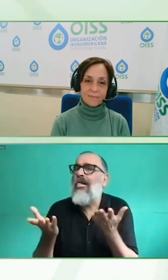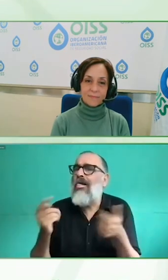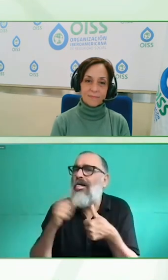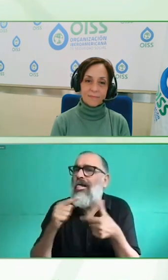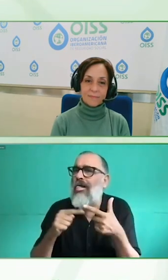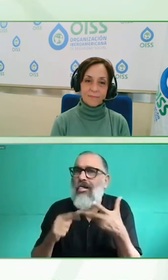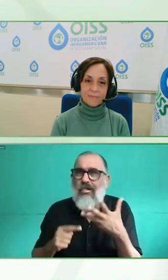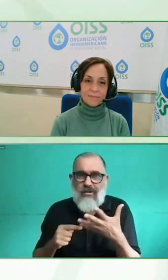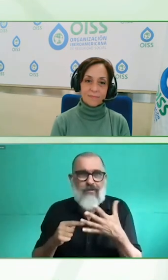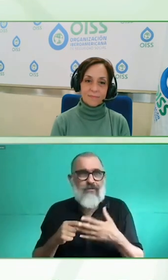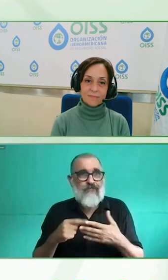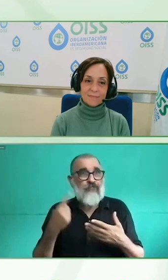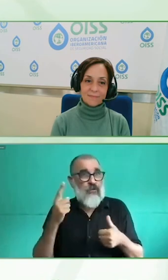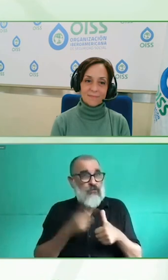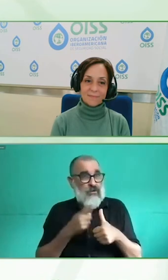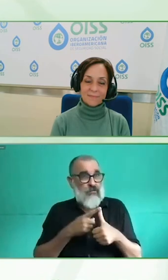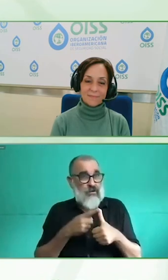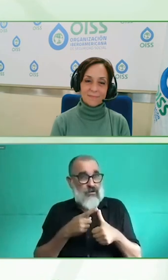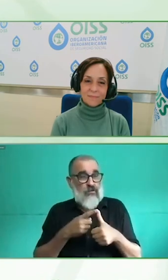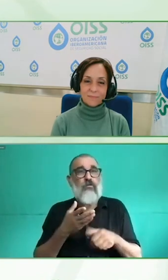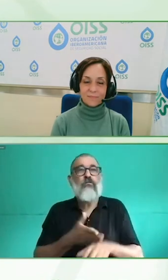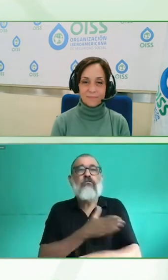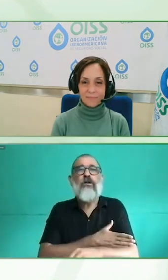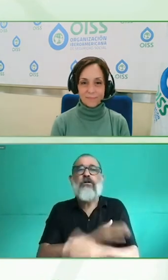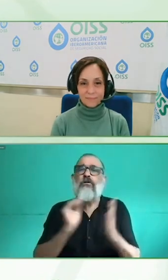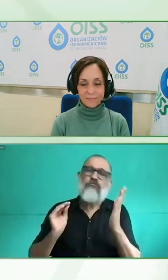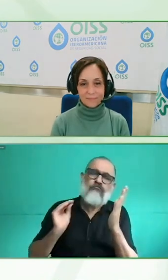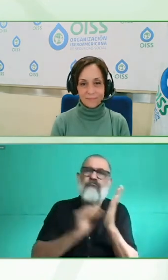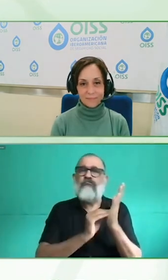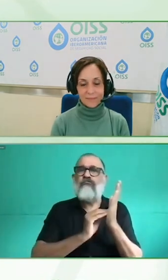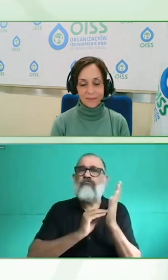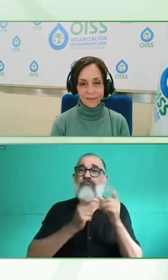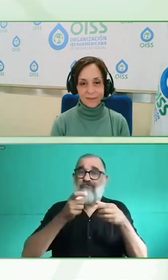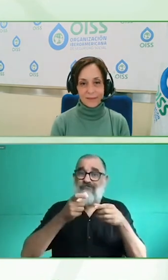lo cual las oportunidades tal vez aparecen donde uno menos los espera.